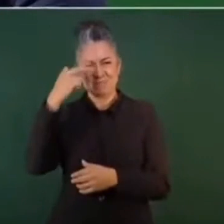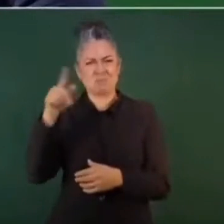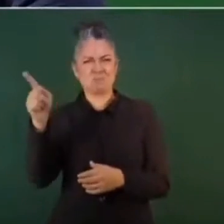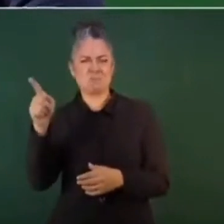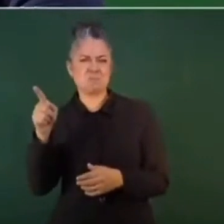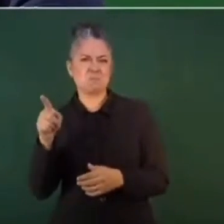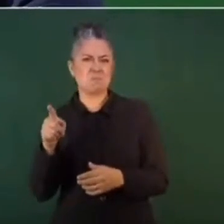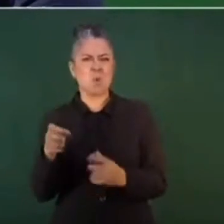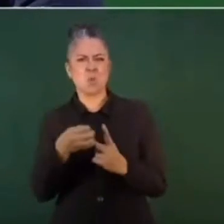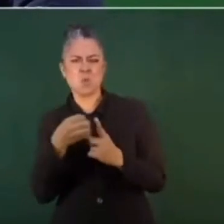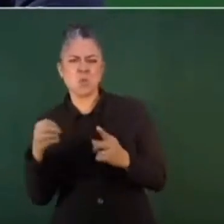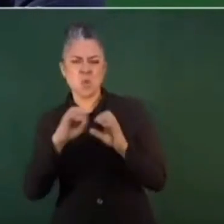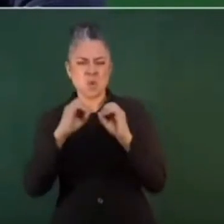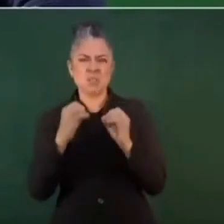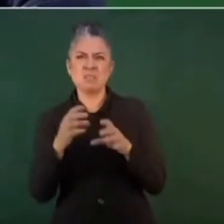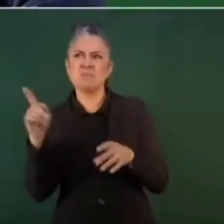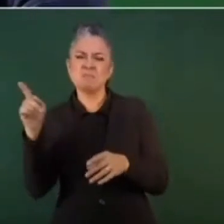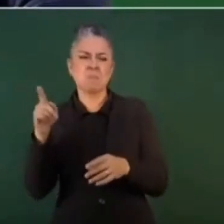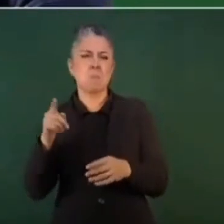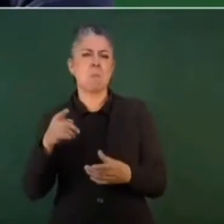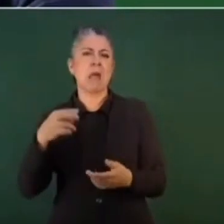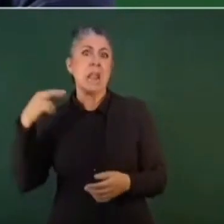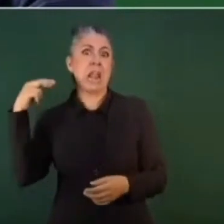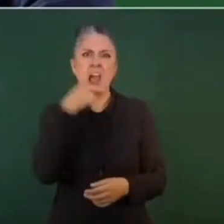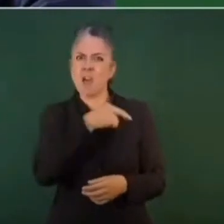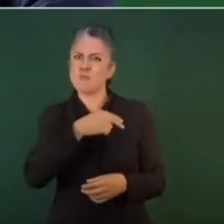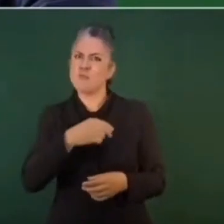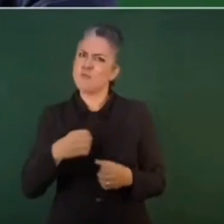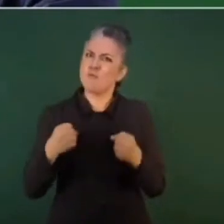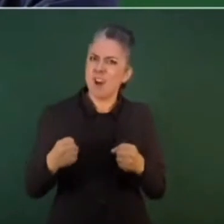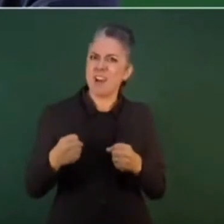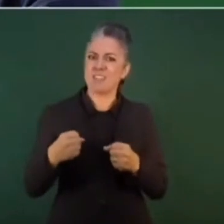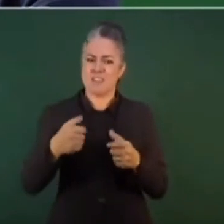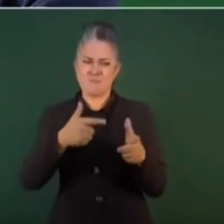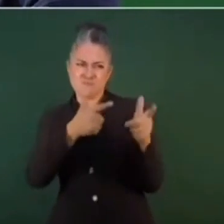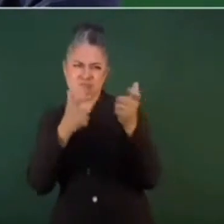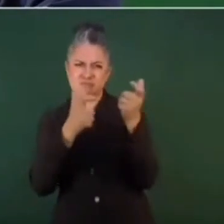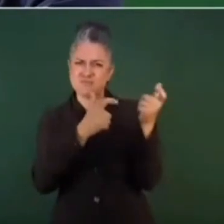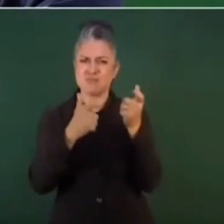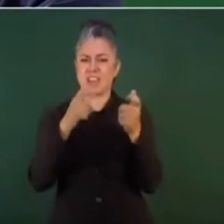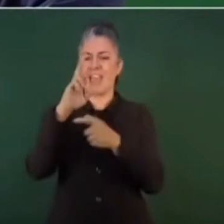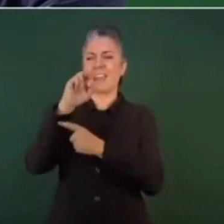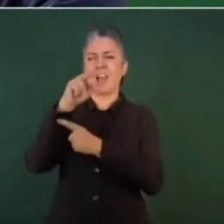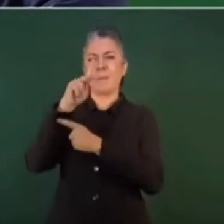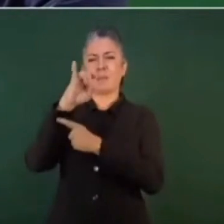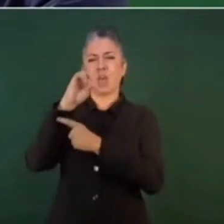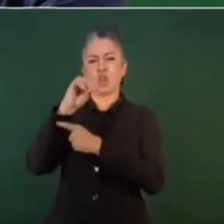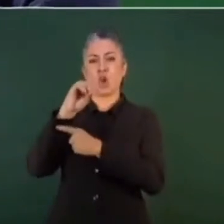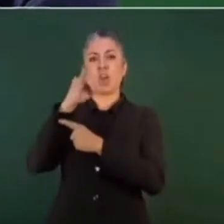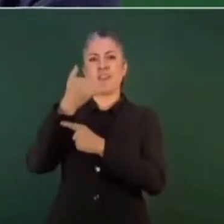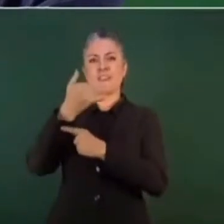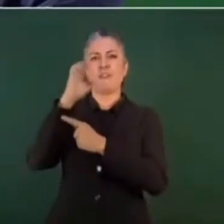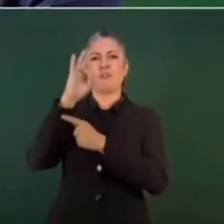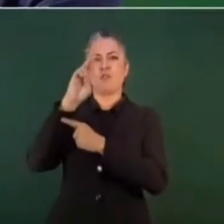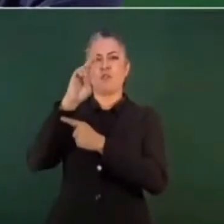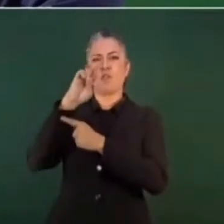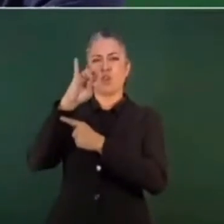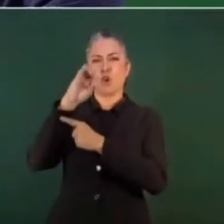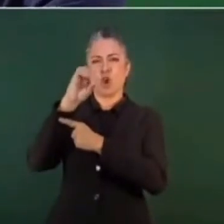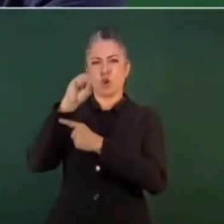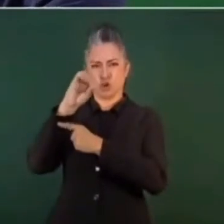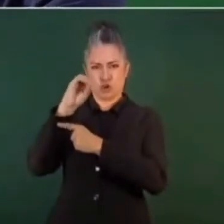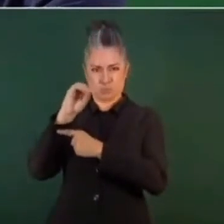introducir armas de contrabando durante el gobierno de Calderón con García Luna